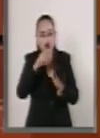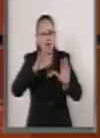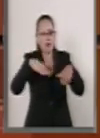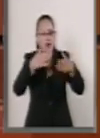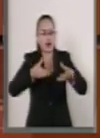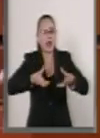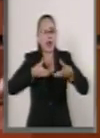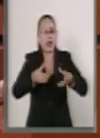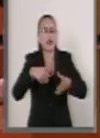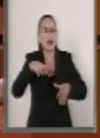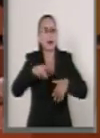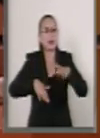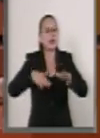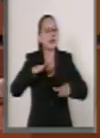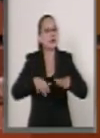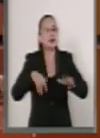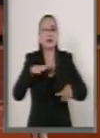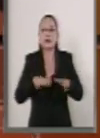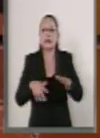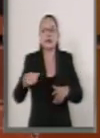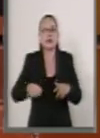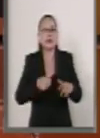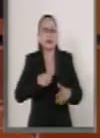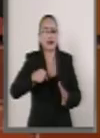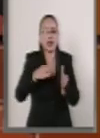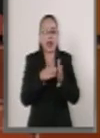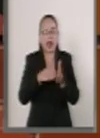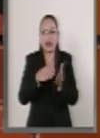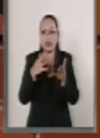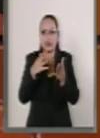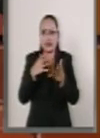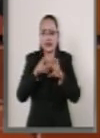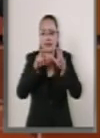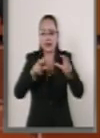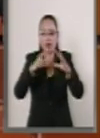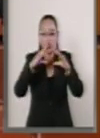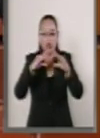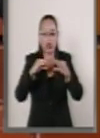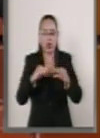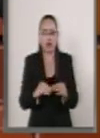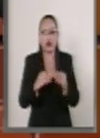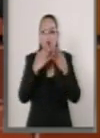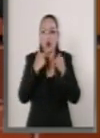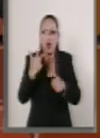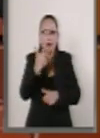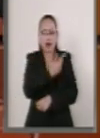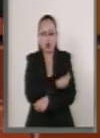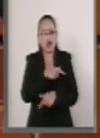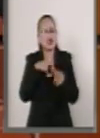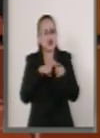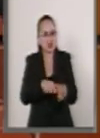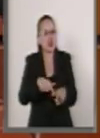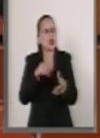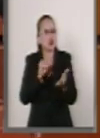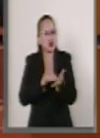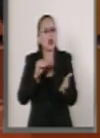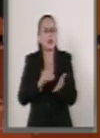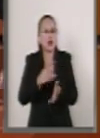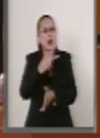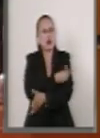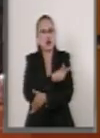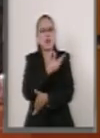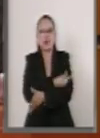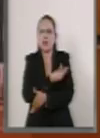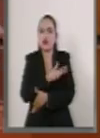caminando visitando las casas pues ya no hay hielo y ya no hay vacuna aunque se siga aplicando estas